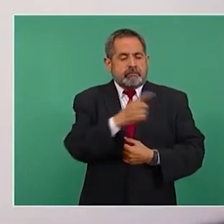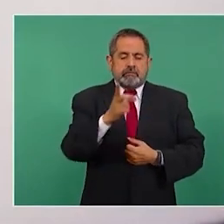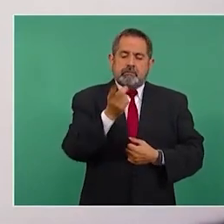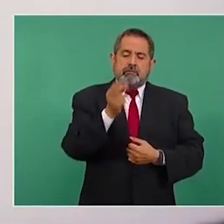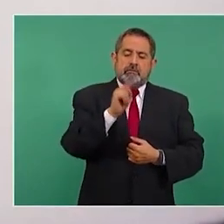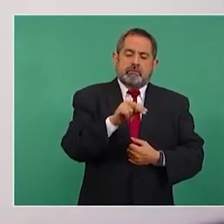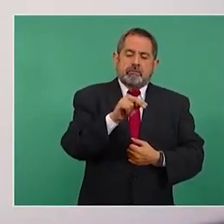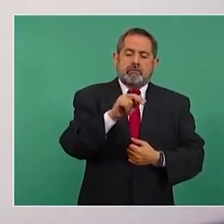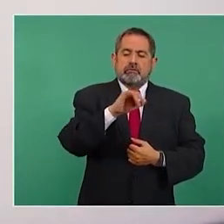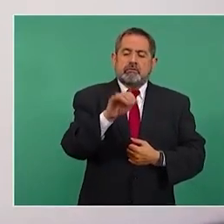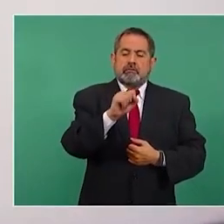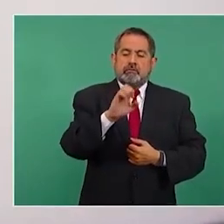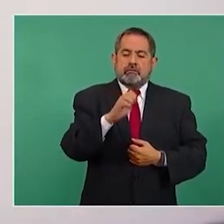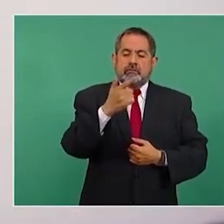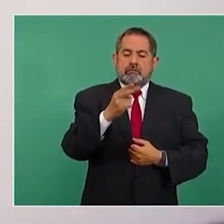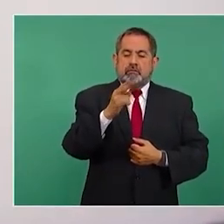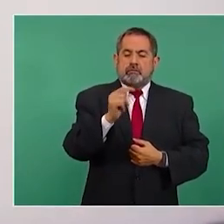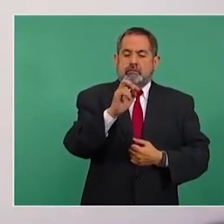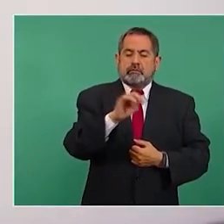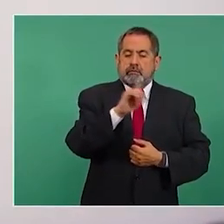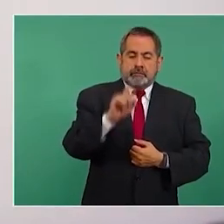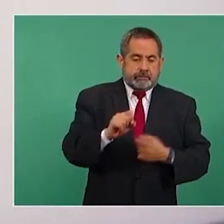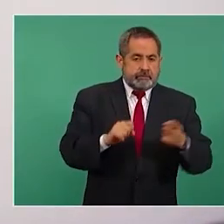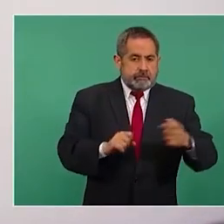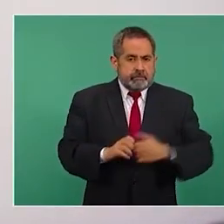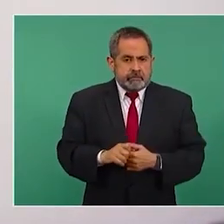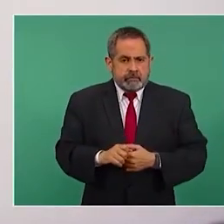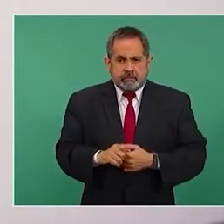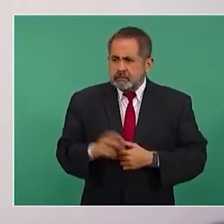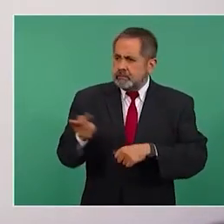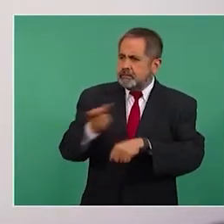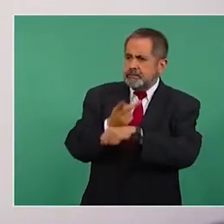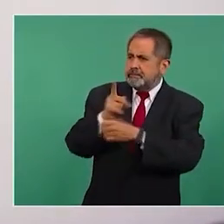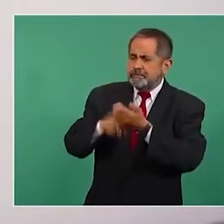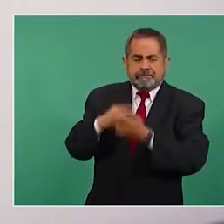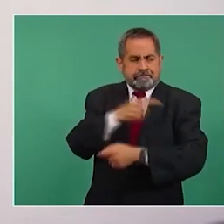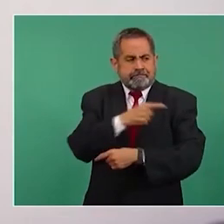Gutiérrez vivó. Y entonces me pregunta, ¿y qué pasa con esto?